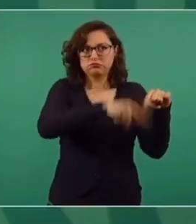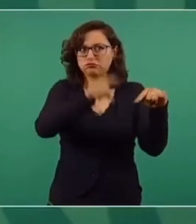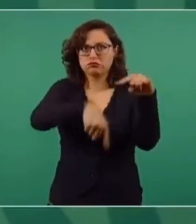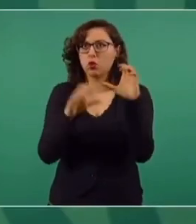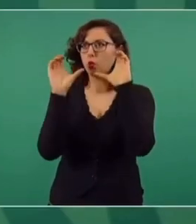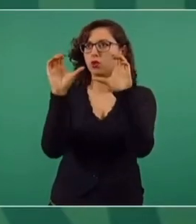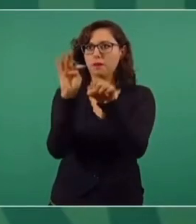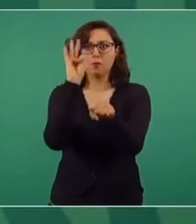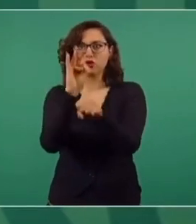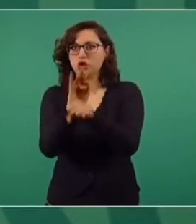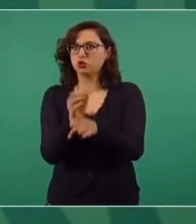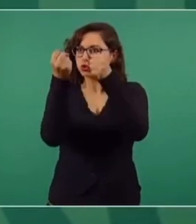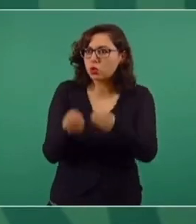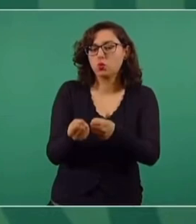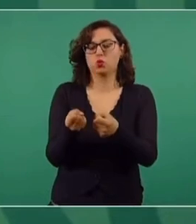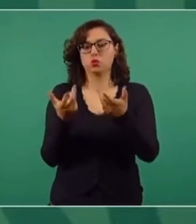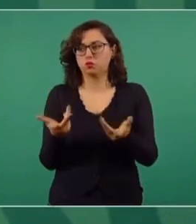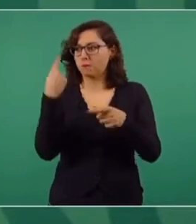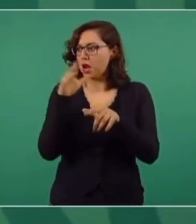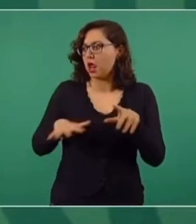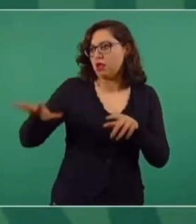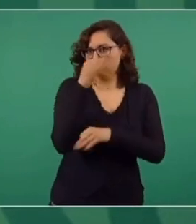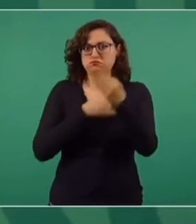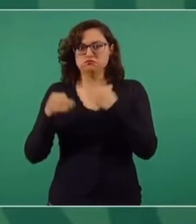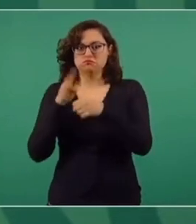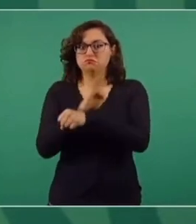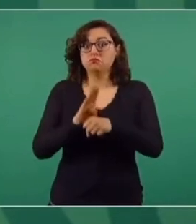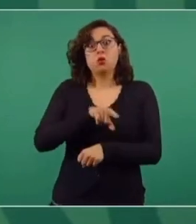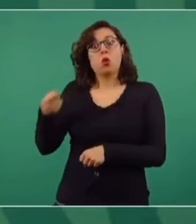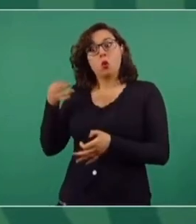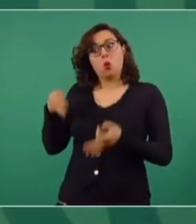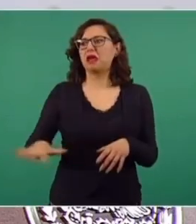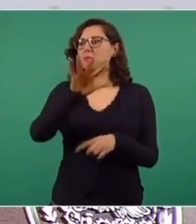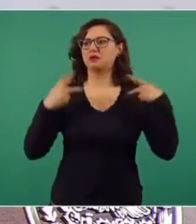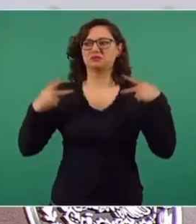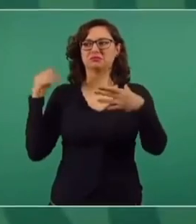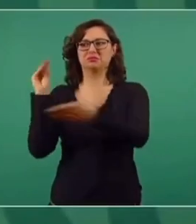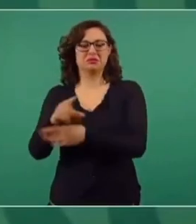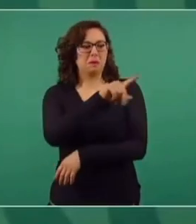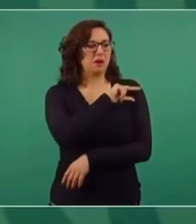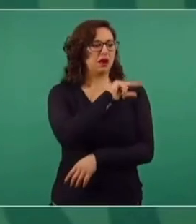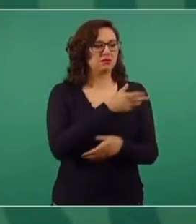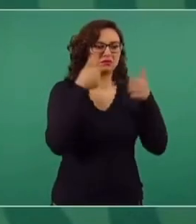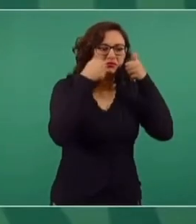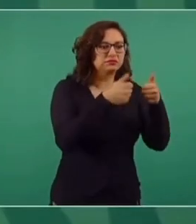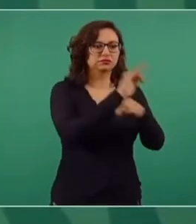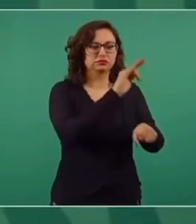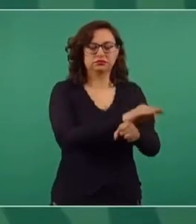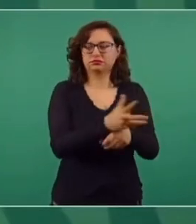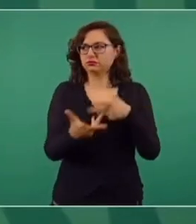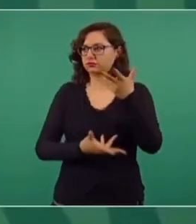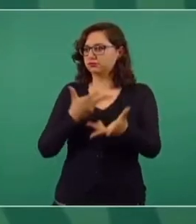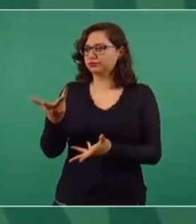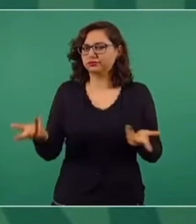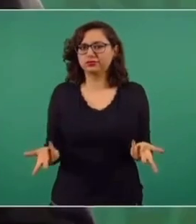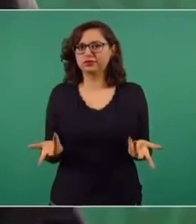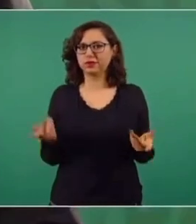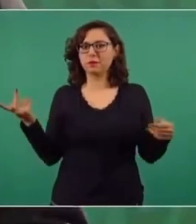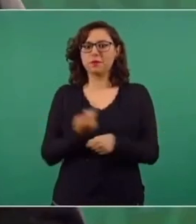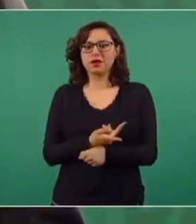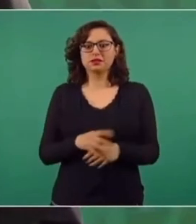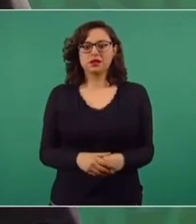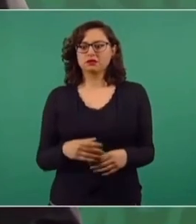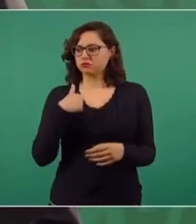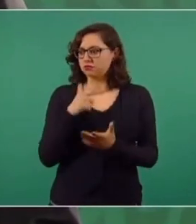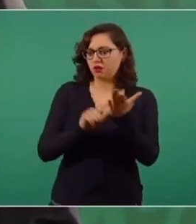las líneas garantizando el interés general, que debe ser un interés superior. Pues por eso yo prefiero informarles a